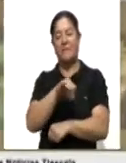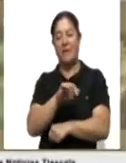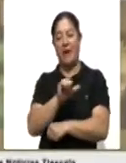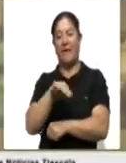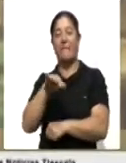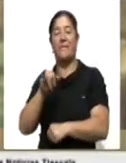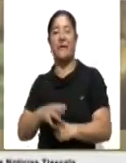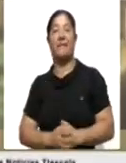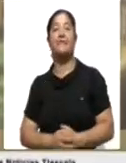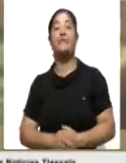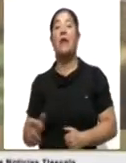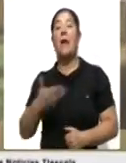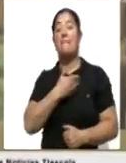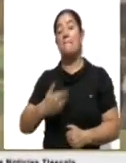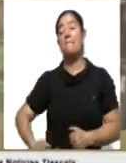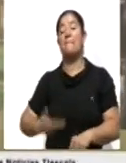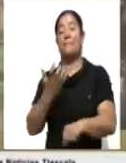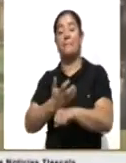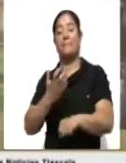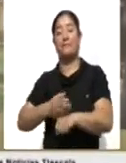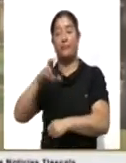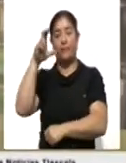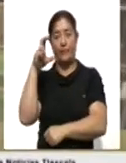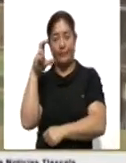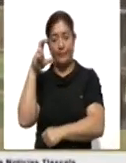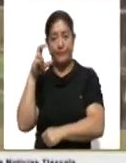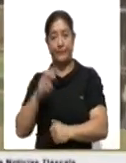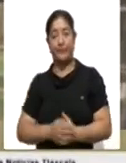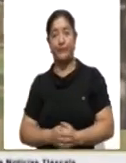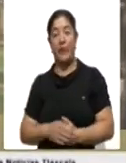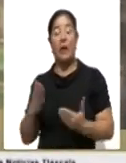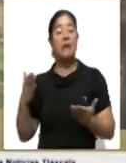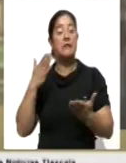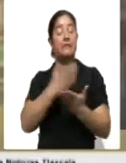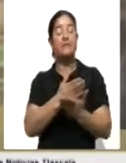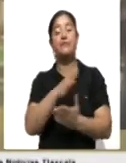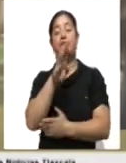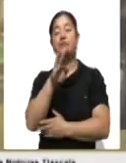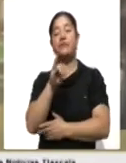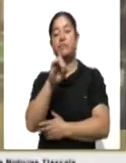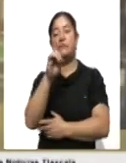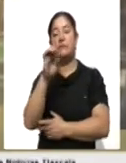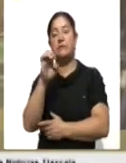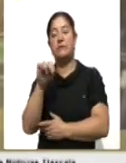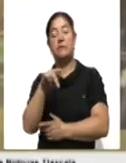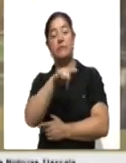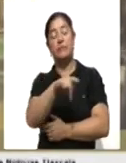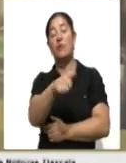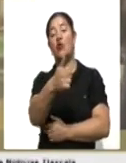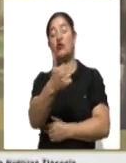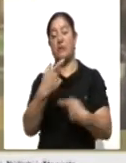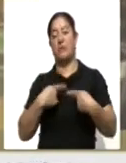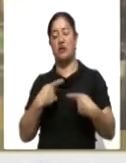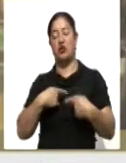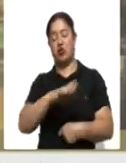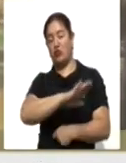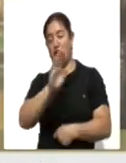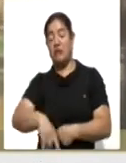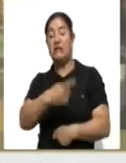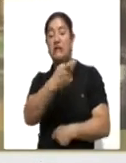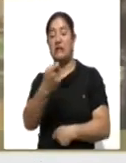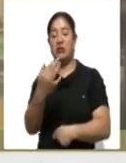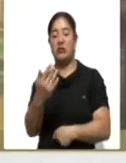El presidente de Estados Unidos, Joe Biden, visitará el jueves Florida, donde al menos 11 personas murieron y 150